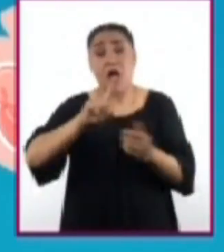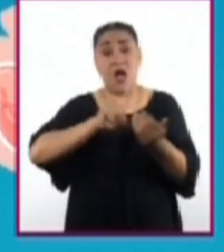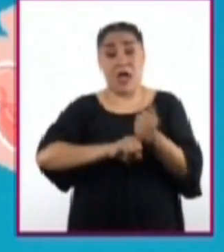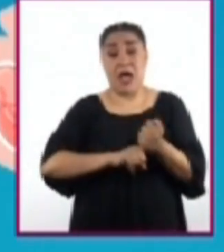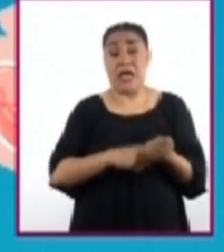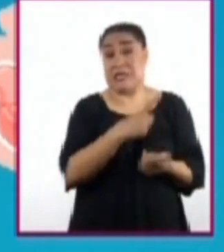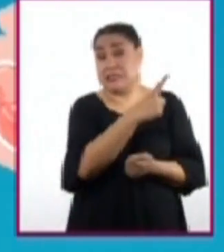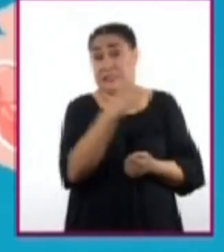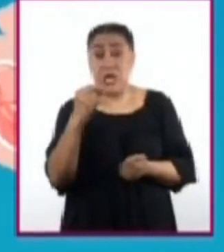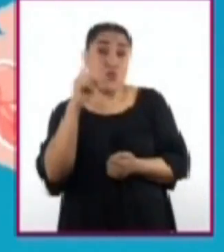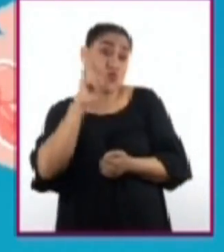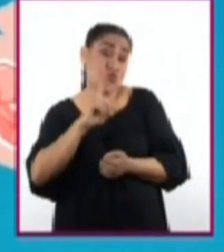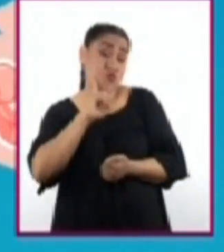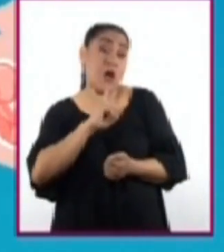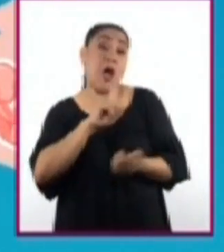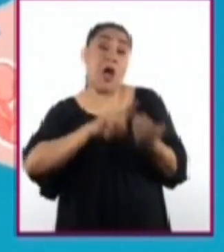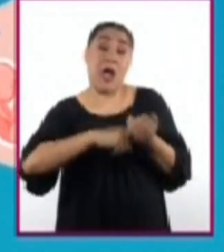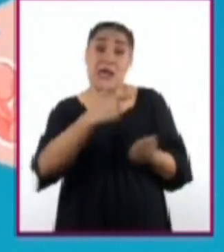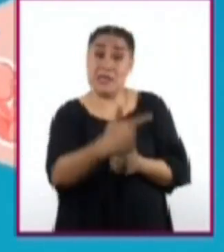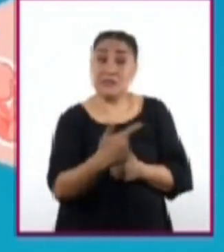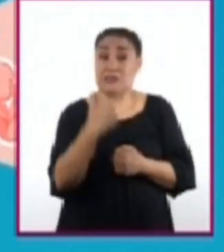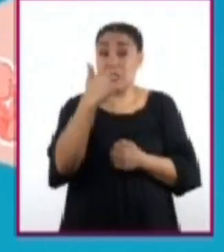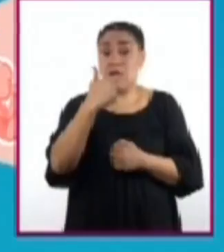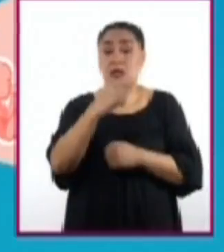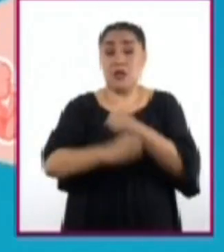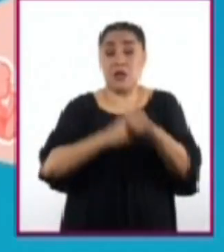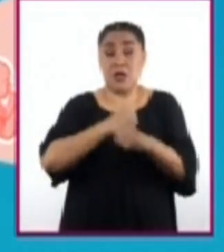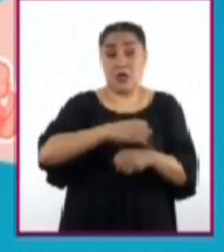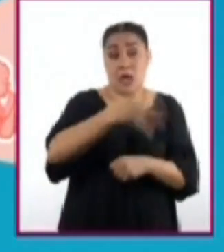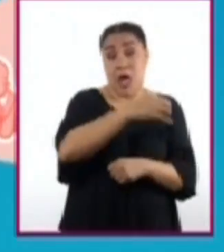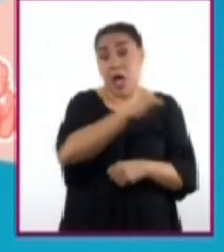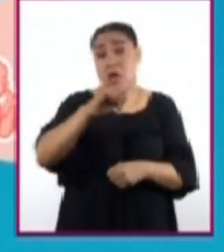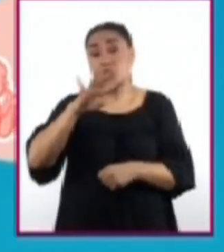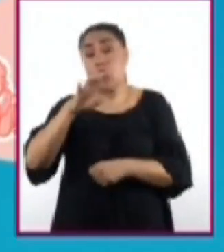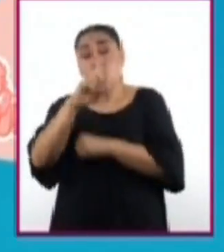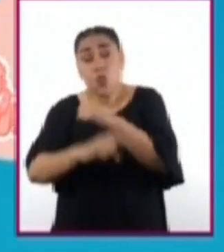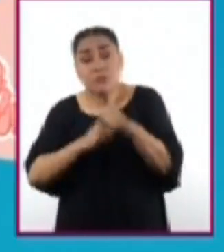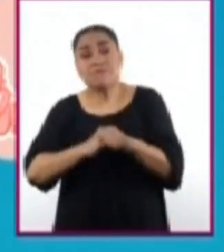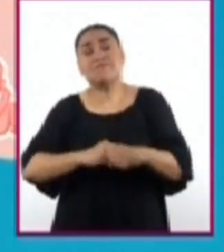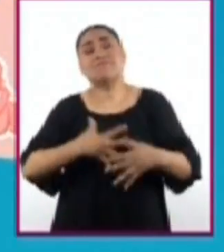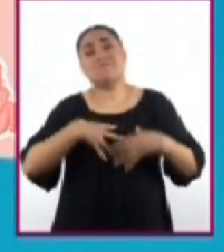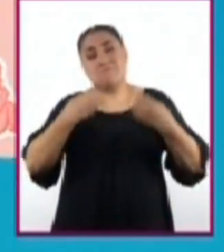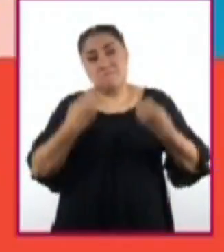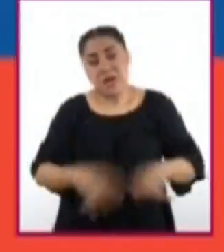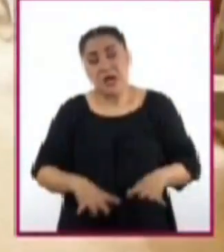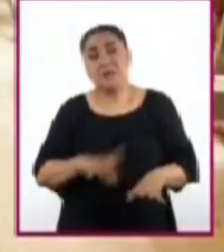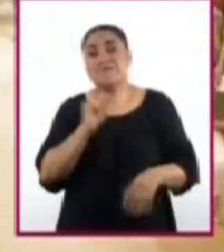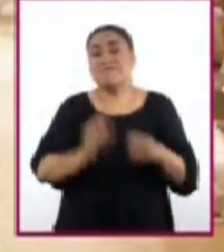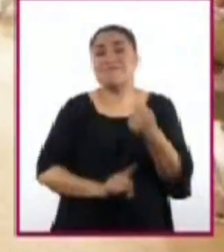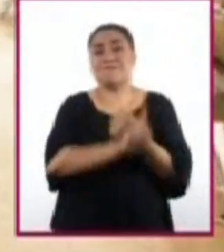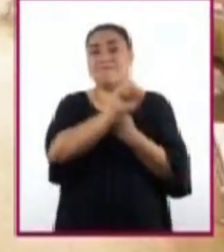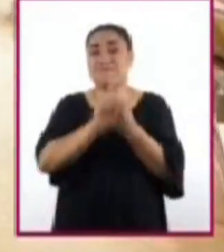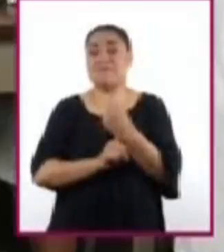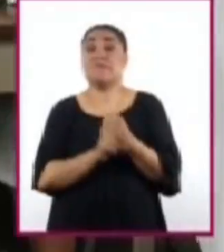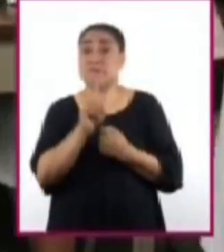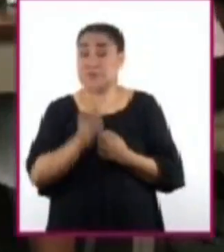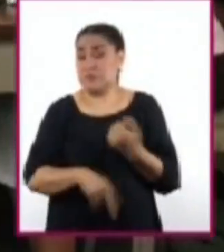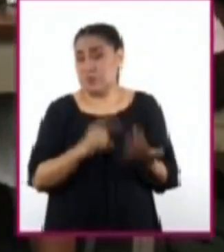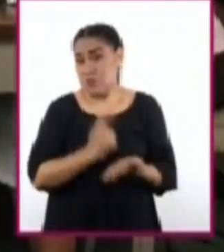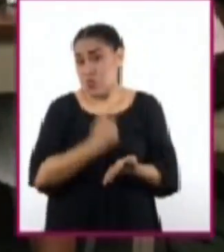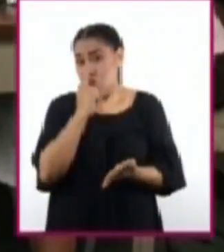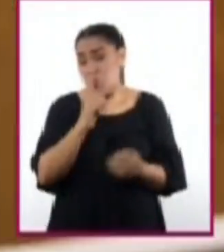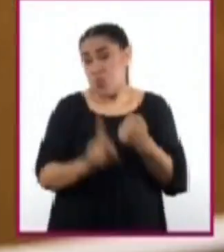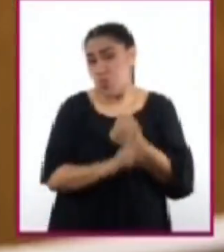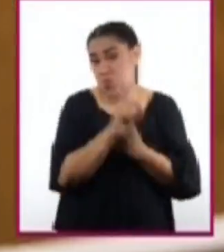7 de cada 100 mujeres de entre 14 y 19 años se embarazan y sufren las consecuencias. Es un grave problema de